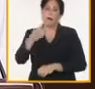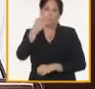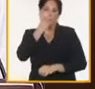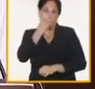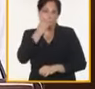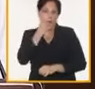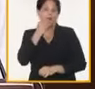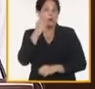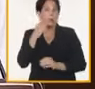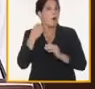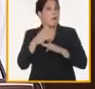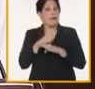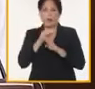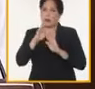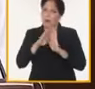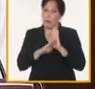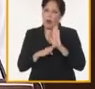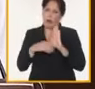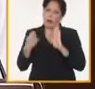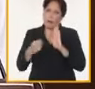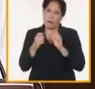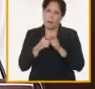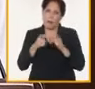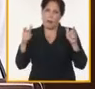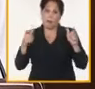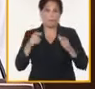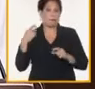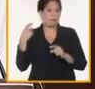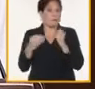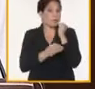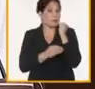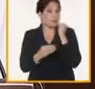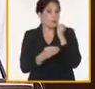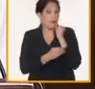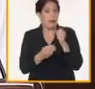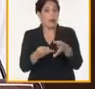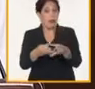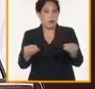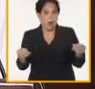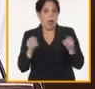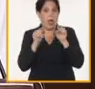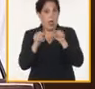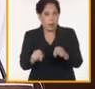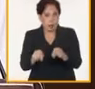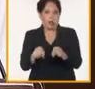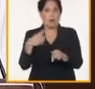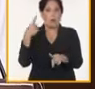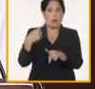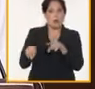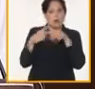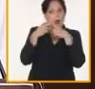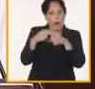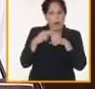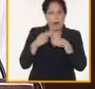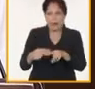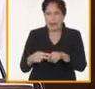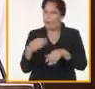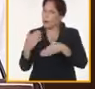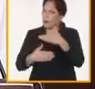en sus diversos programas, potenciar el autoabastecimiento territorial, corregir las distorsiones